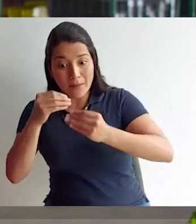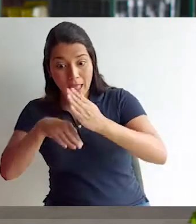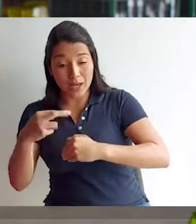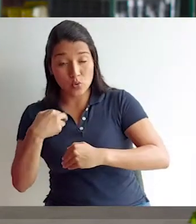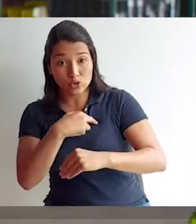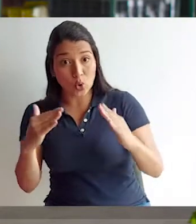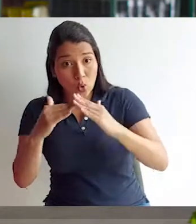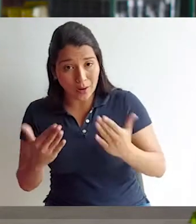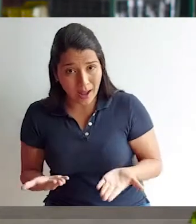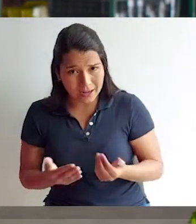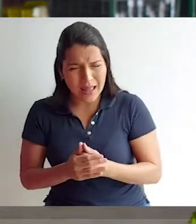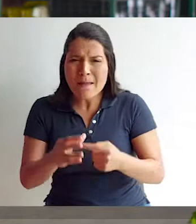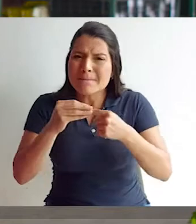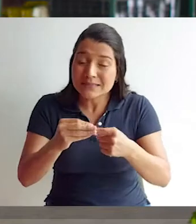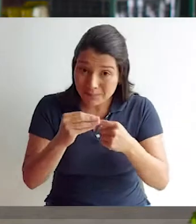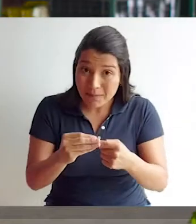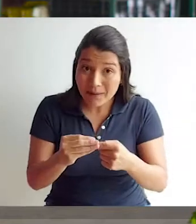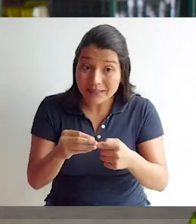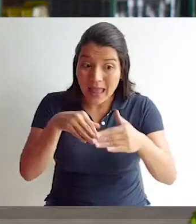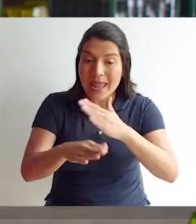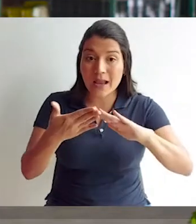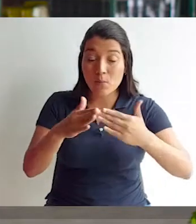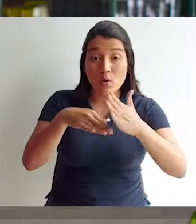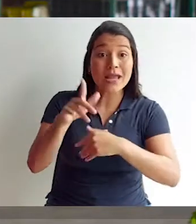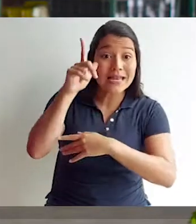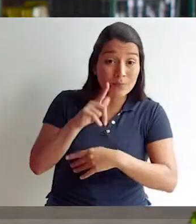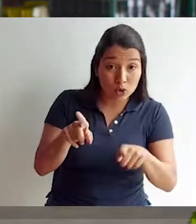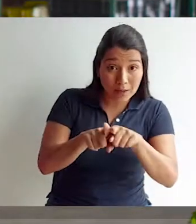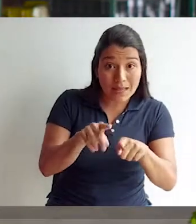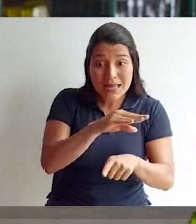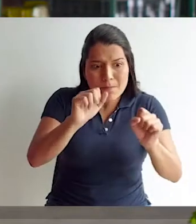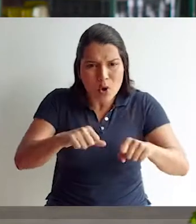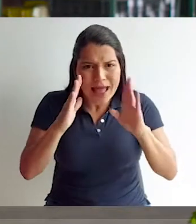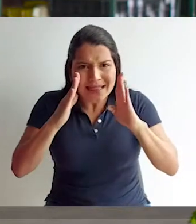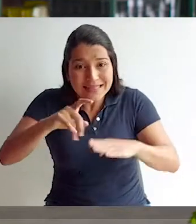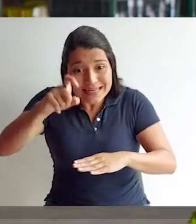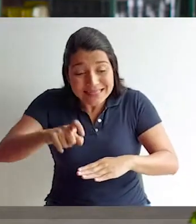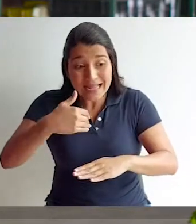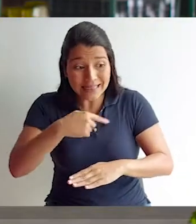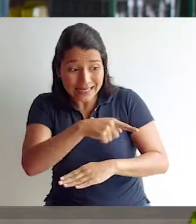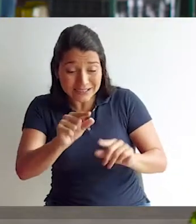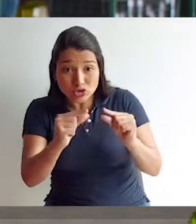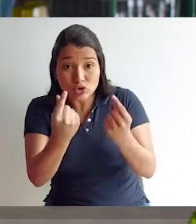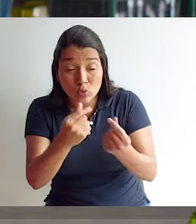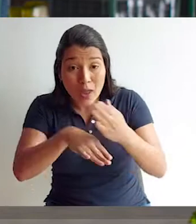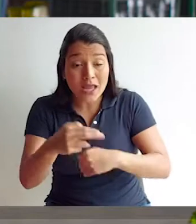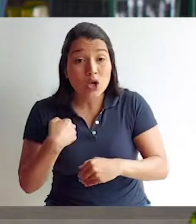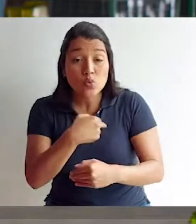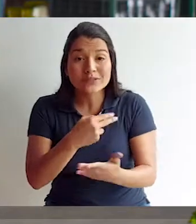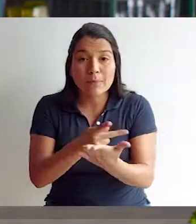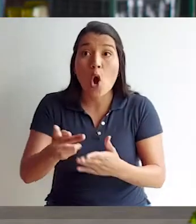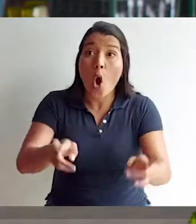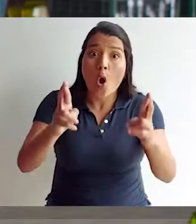y el pan de nuestras mesas, de nuestro hogar principalmente, del pueblo de Limón también, y descubrir las necesidades